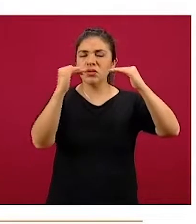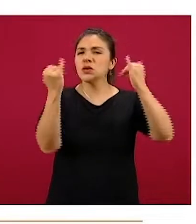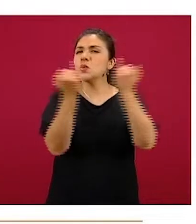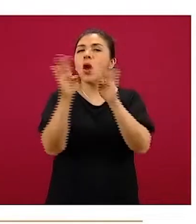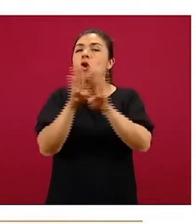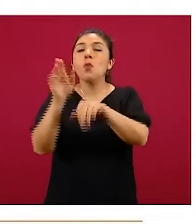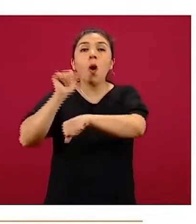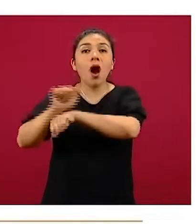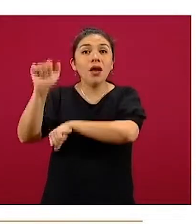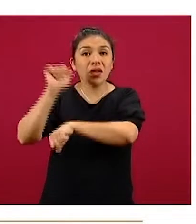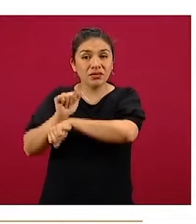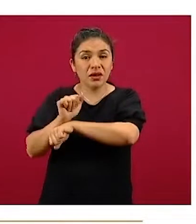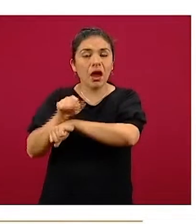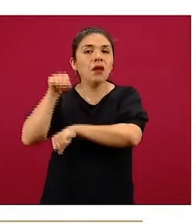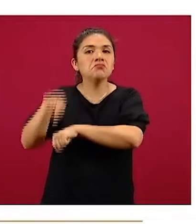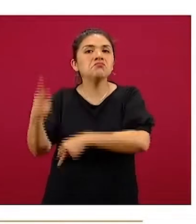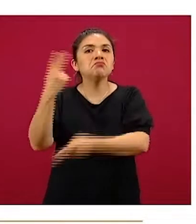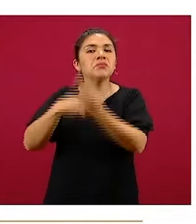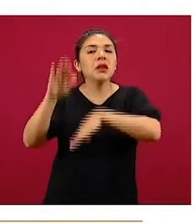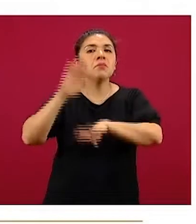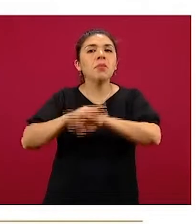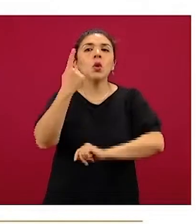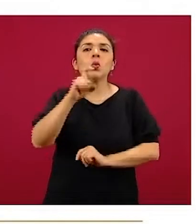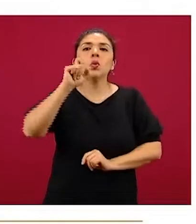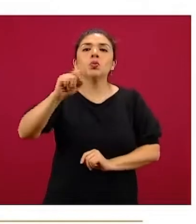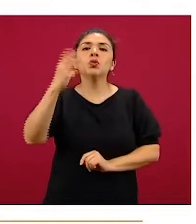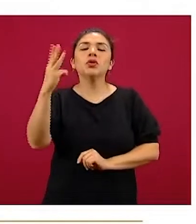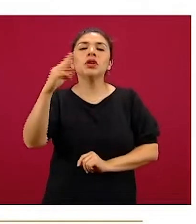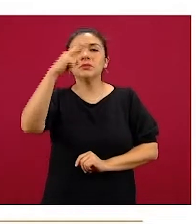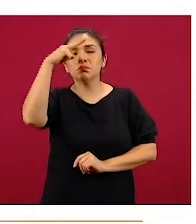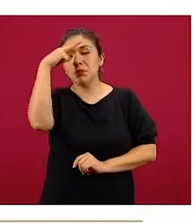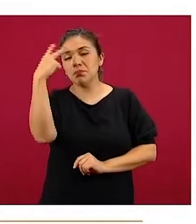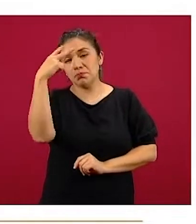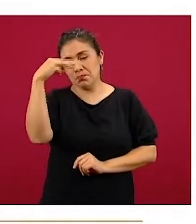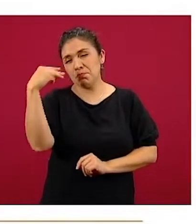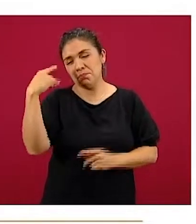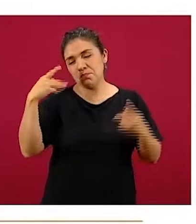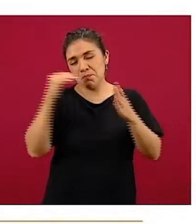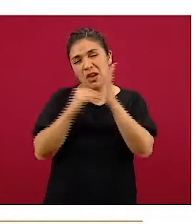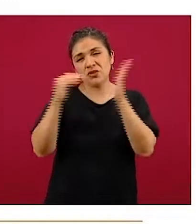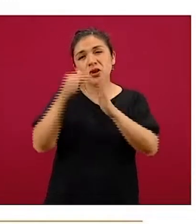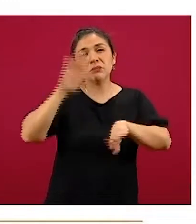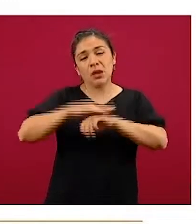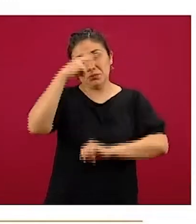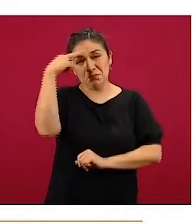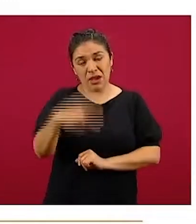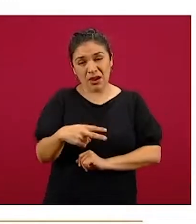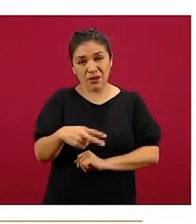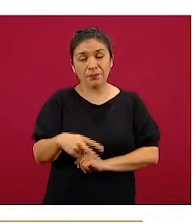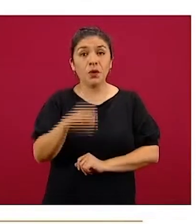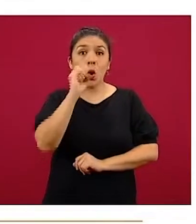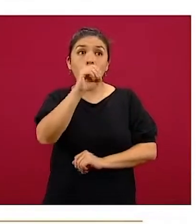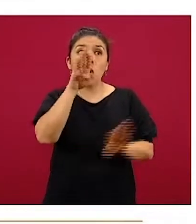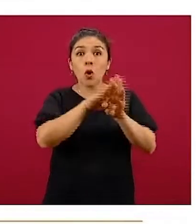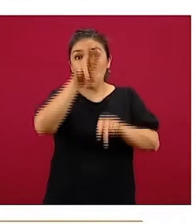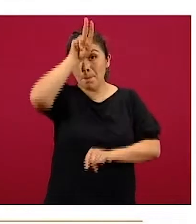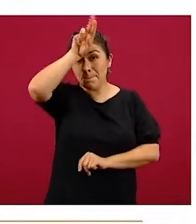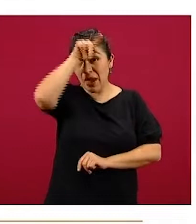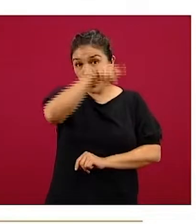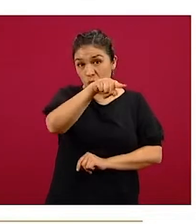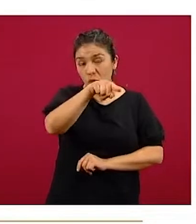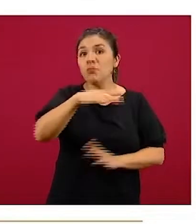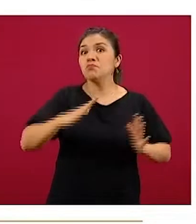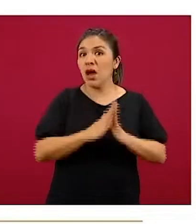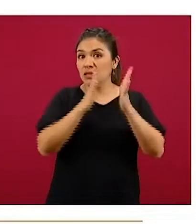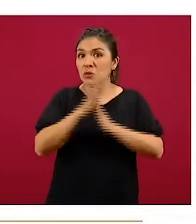que Argentina, es que incrementarían en 1.3 millones más de mexicanas. Y si fuera como Perú, que es uno de los países latinoamericanos con tasas de